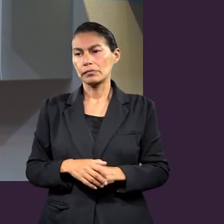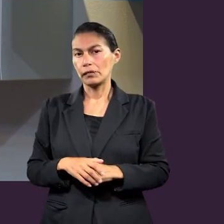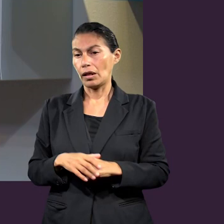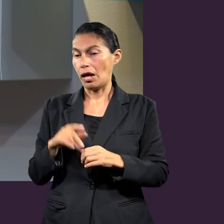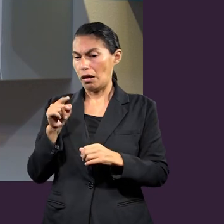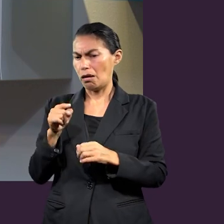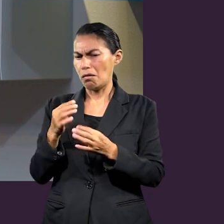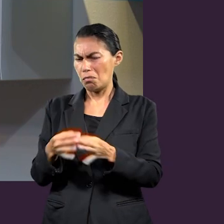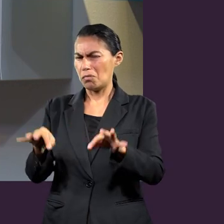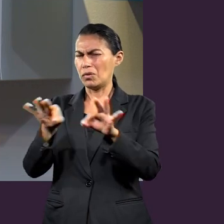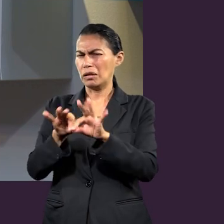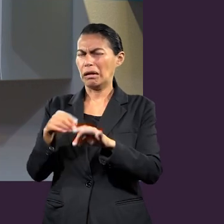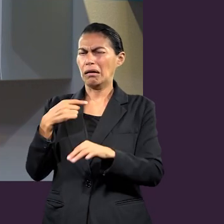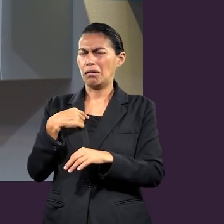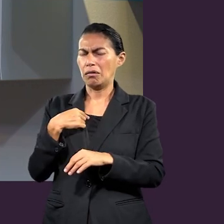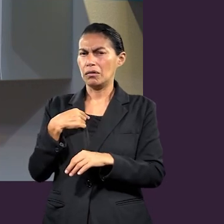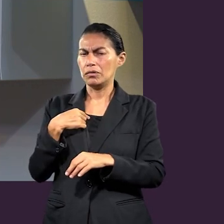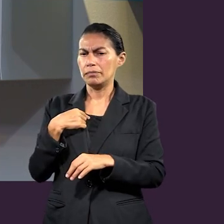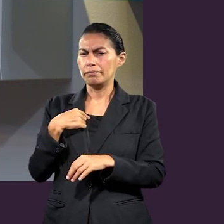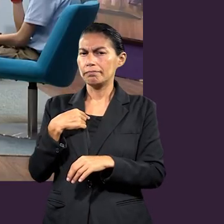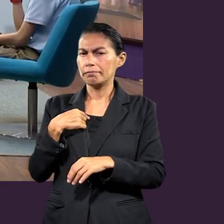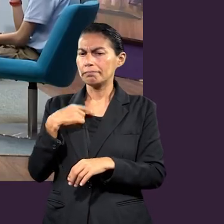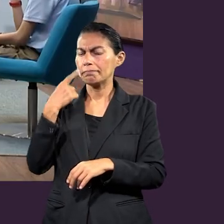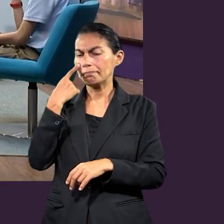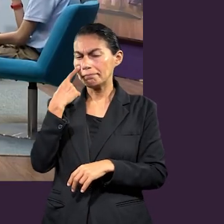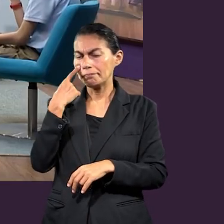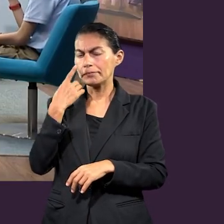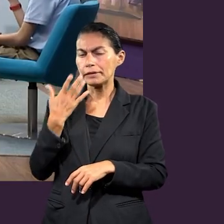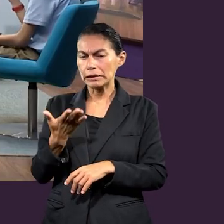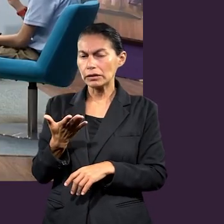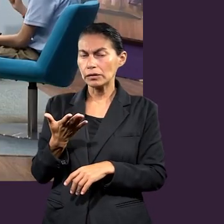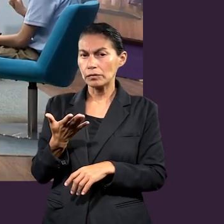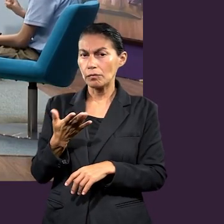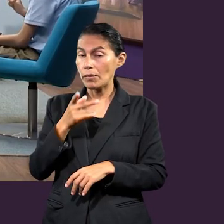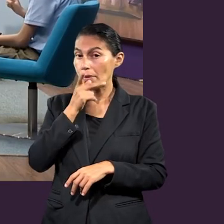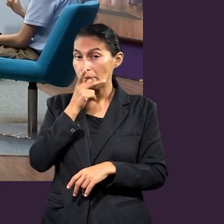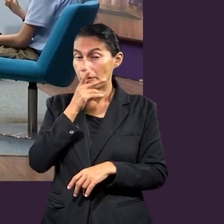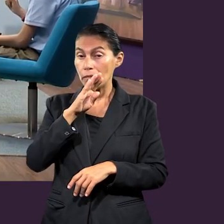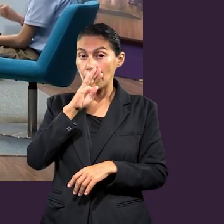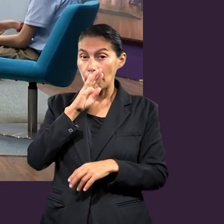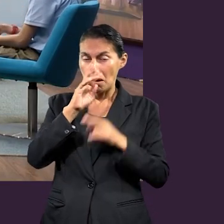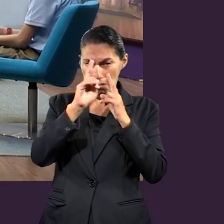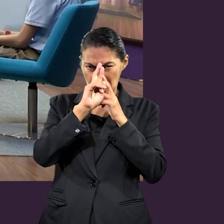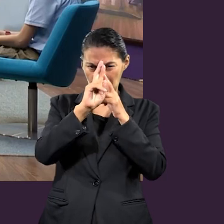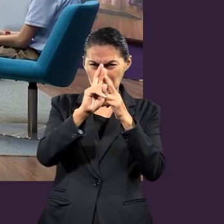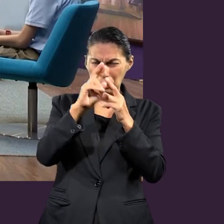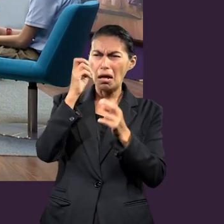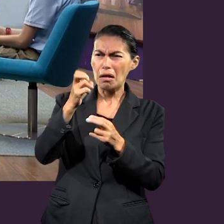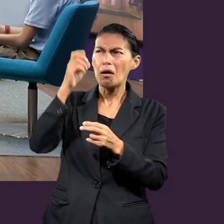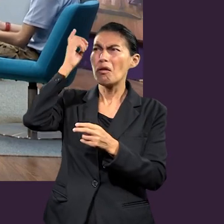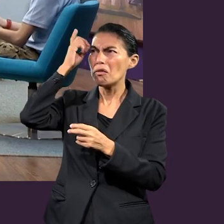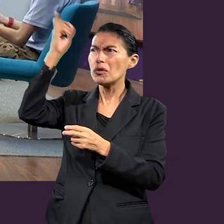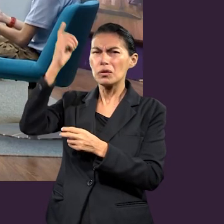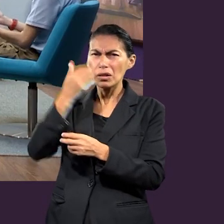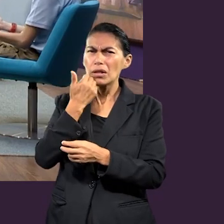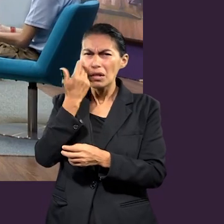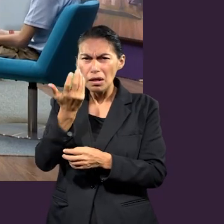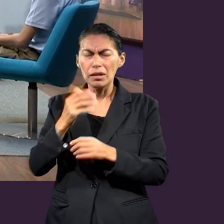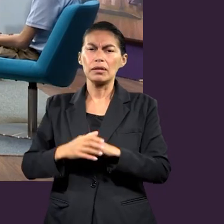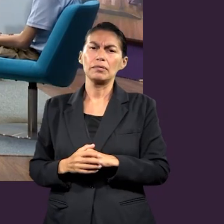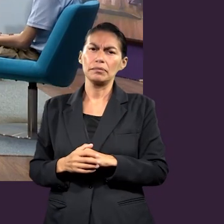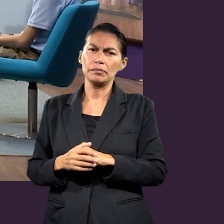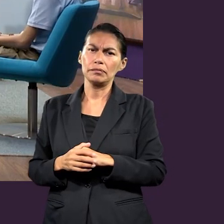honrar a nuestros padres? ¿Qué piensan de eso? Hay algo importante. De hecho, a mí me llamó mucho la atención de que el